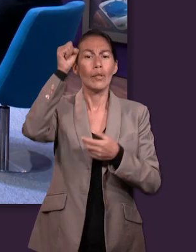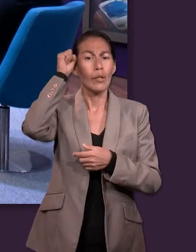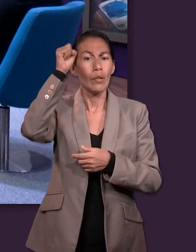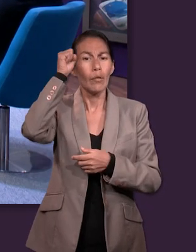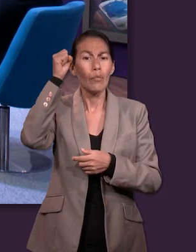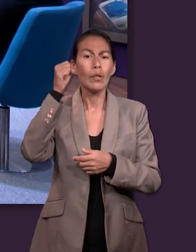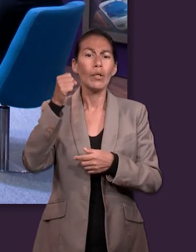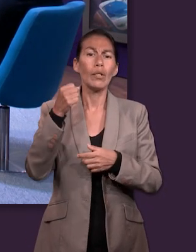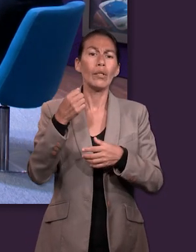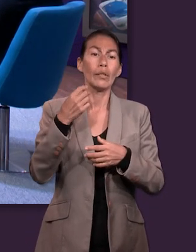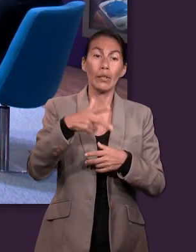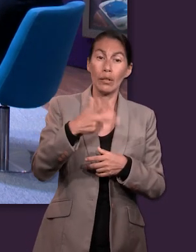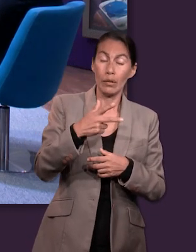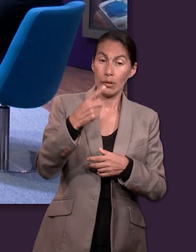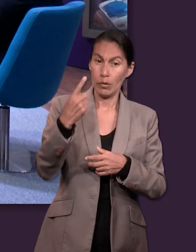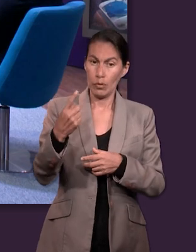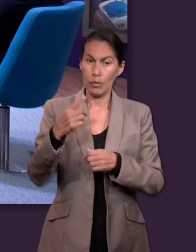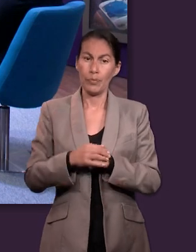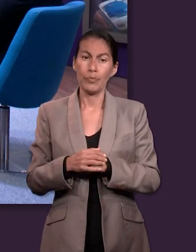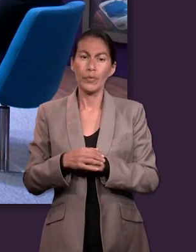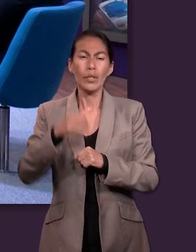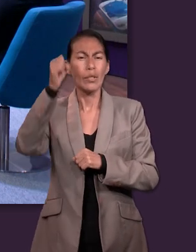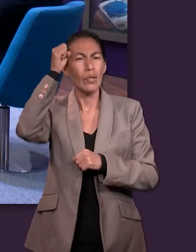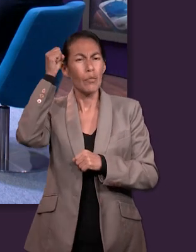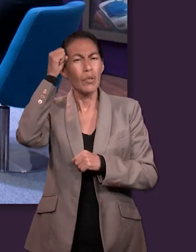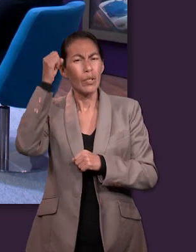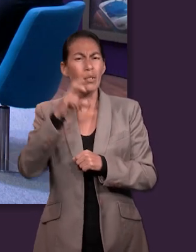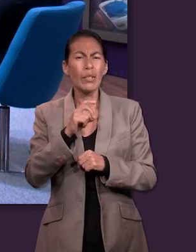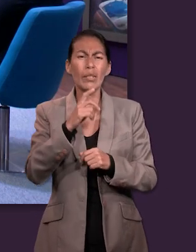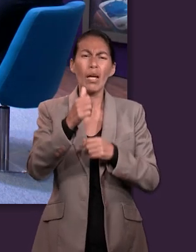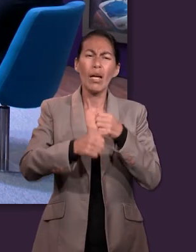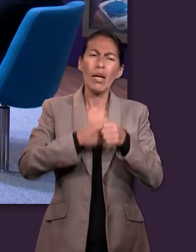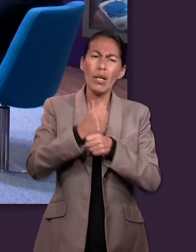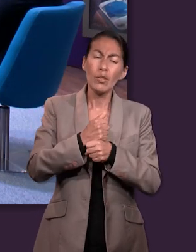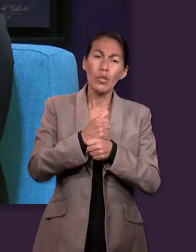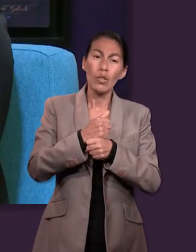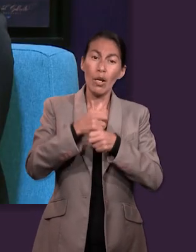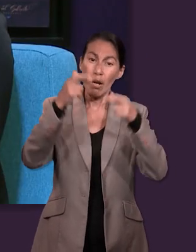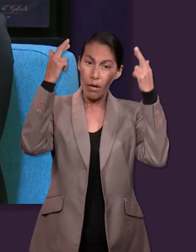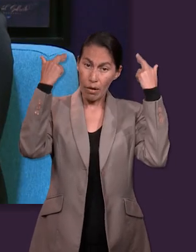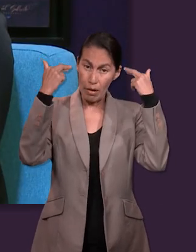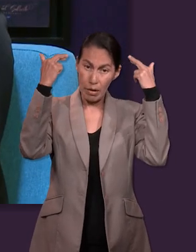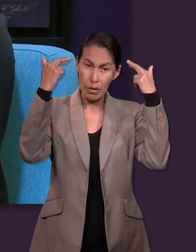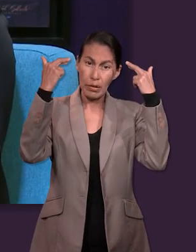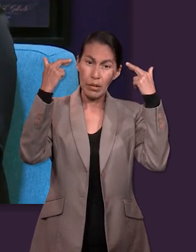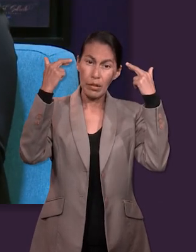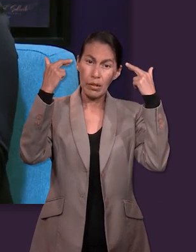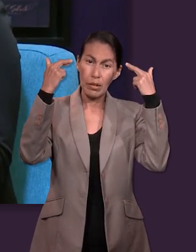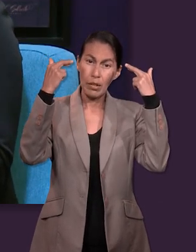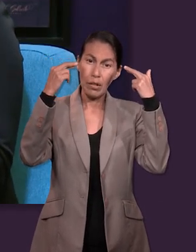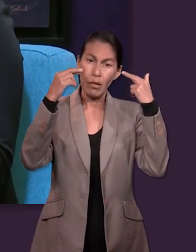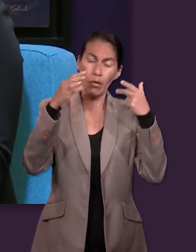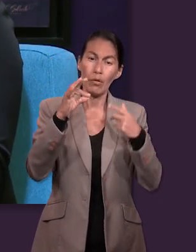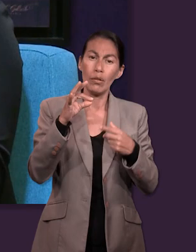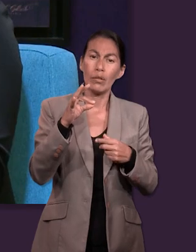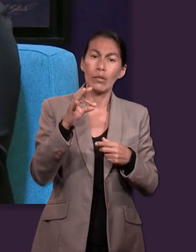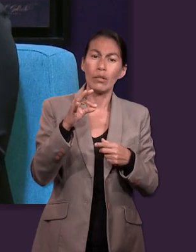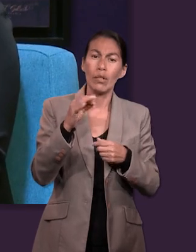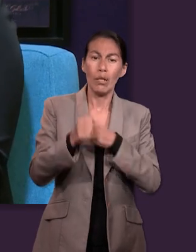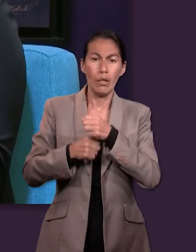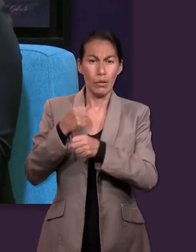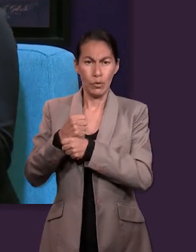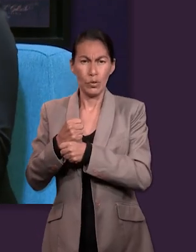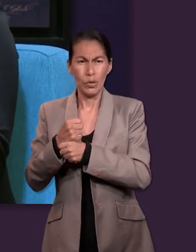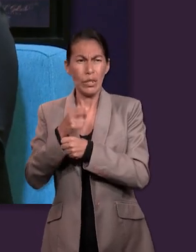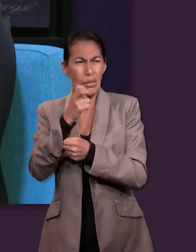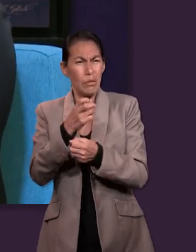importante. Saúl tenía 30 años cuando comenzó a reinar sobre Israel y su reinado duró 42 años. Creo que el aspecto